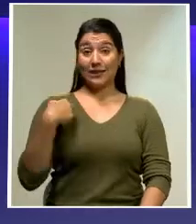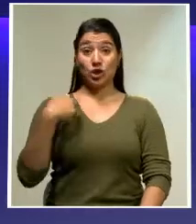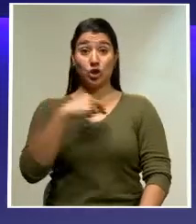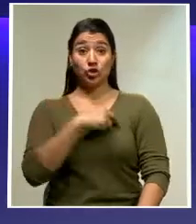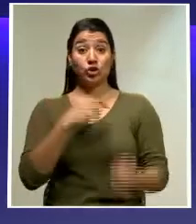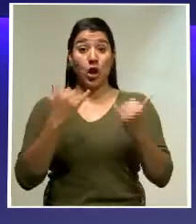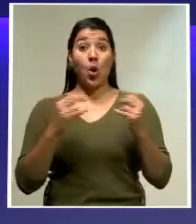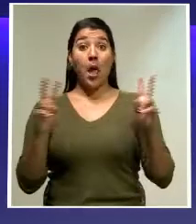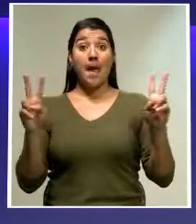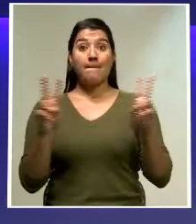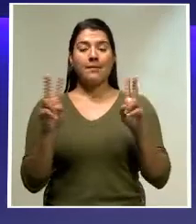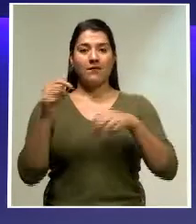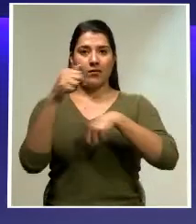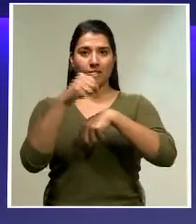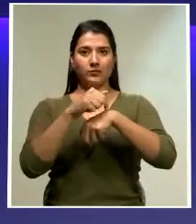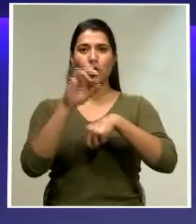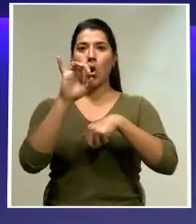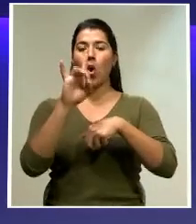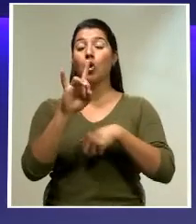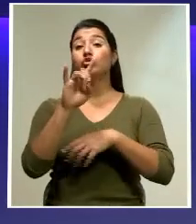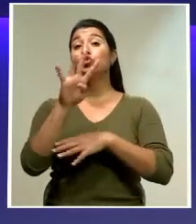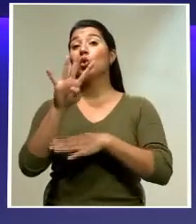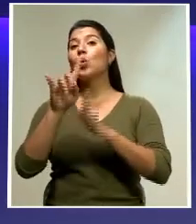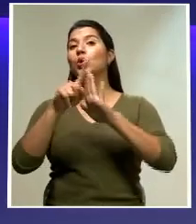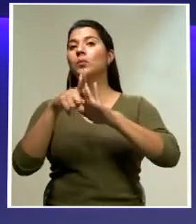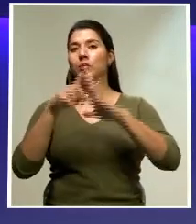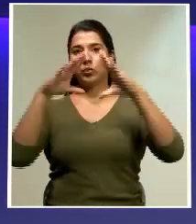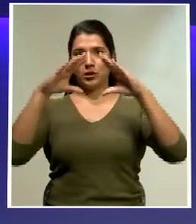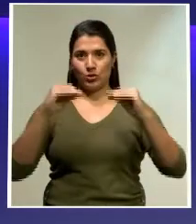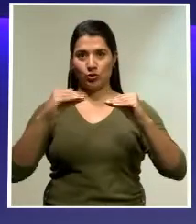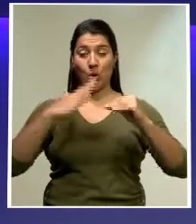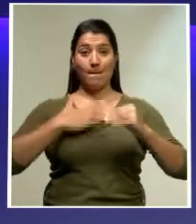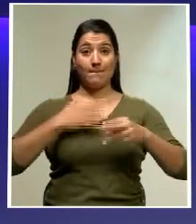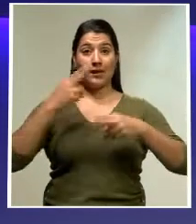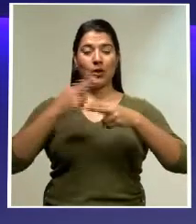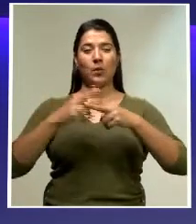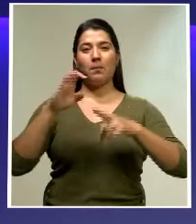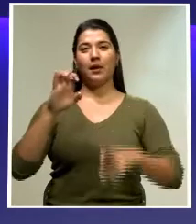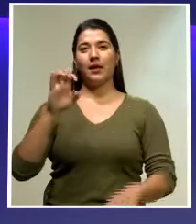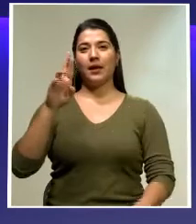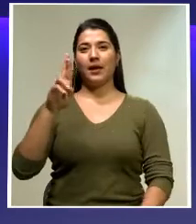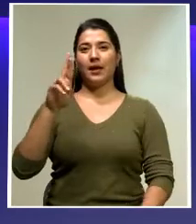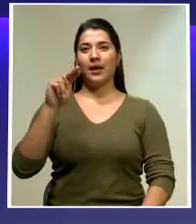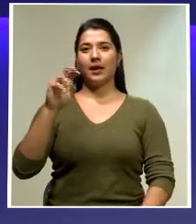A las 8 de la noche con 4 minutos, soy Ernesto Rivera.